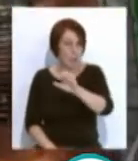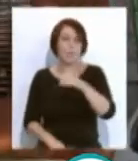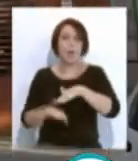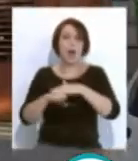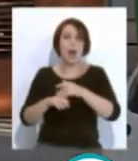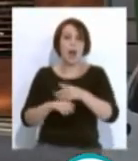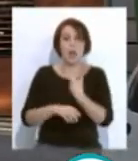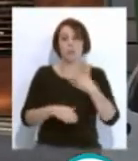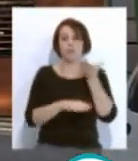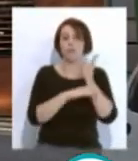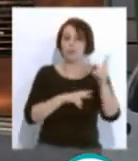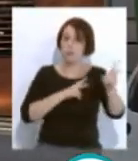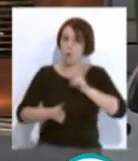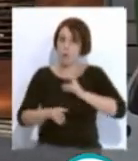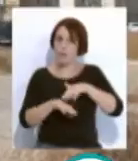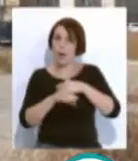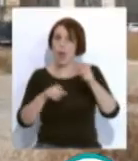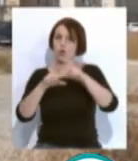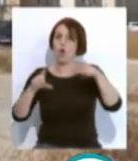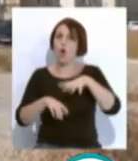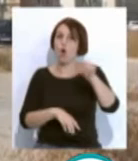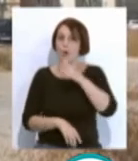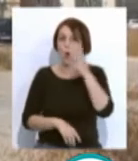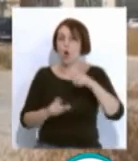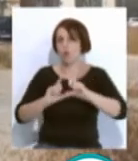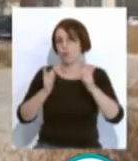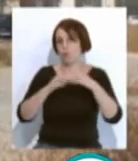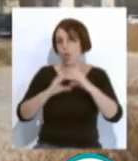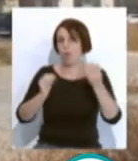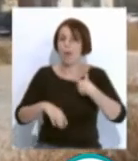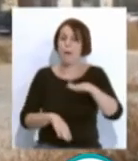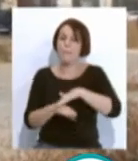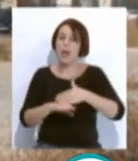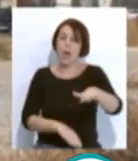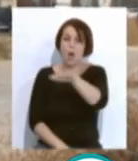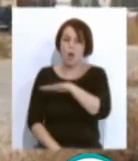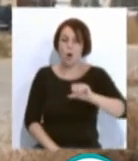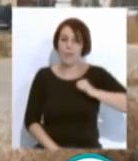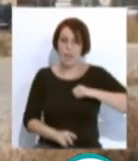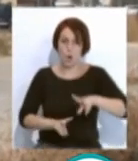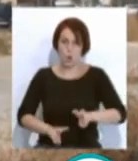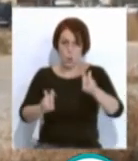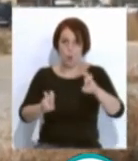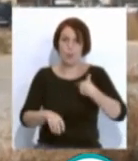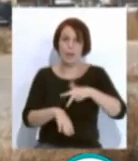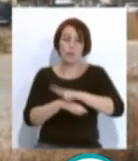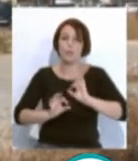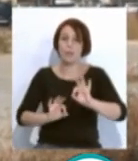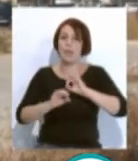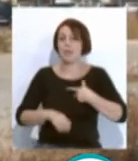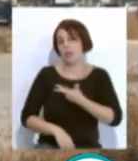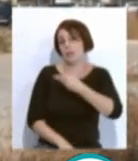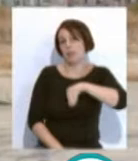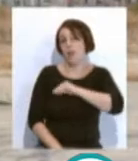oferta para la compra al consorcio por parte de la Junta del Solar del Nuevo Hospital. Así lo ha asegurado el delegado especial del Estado,